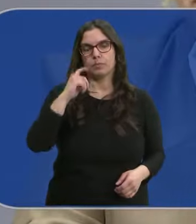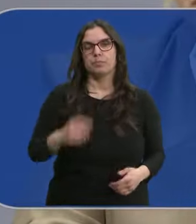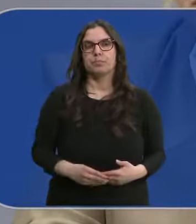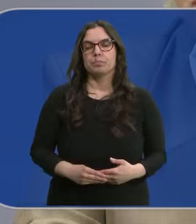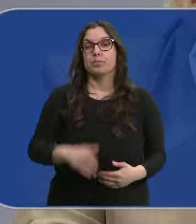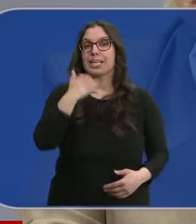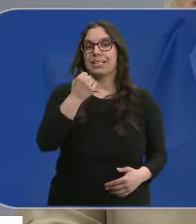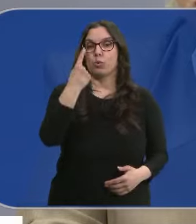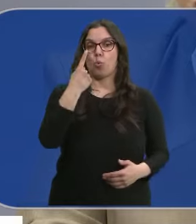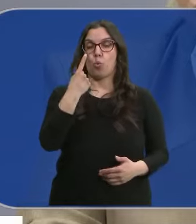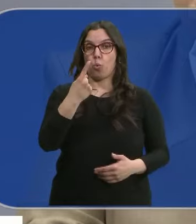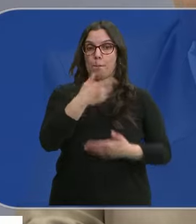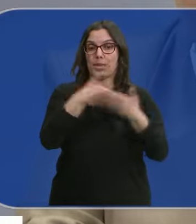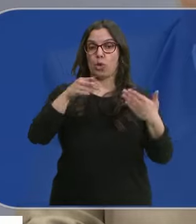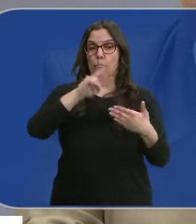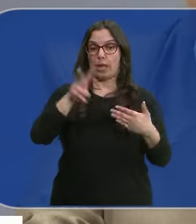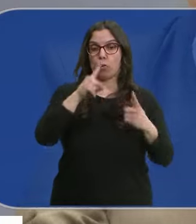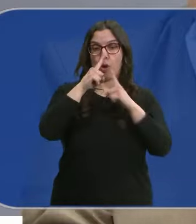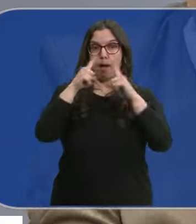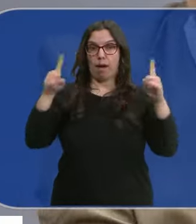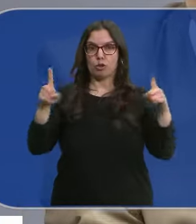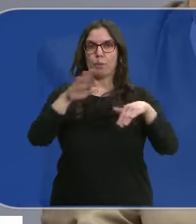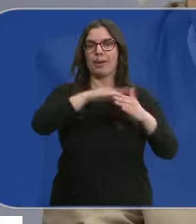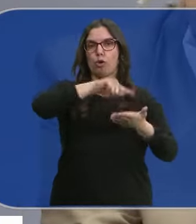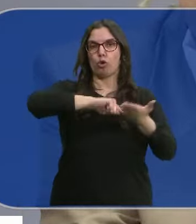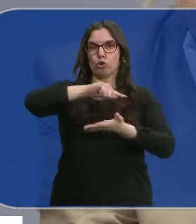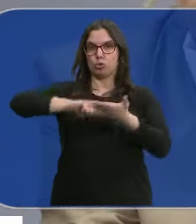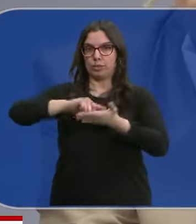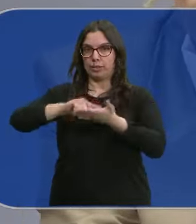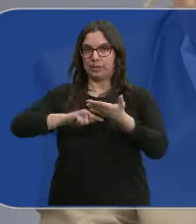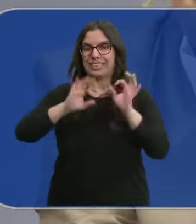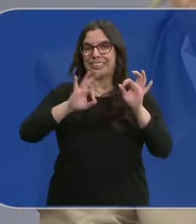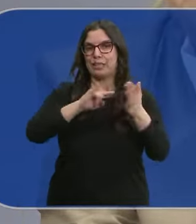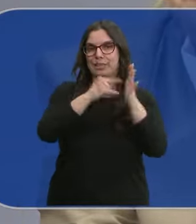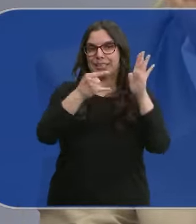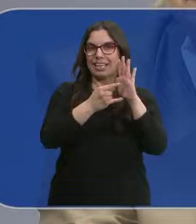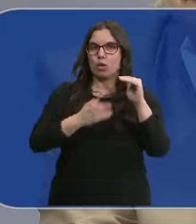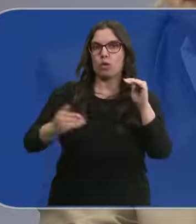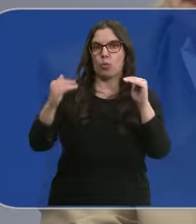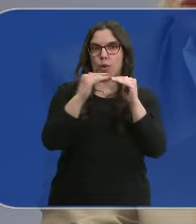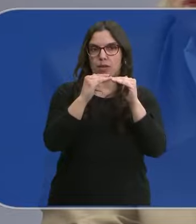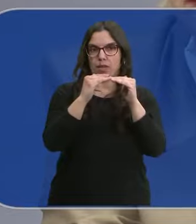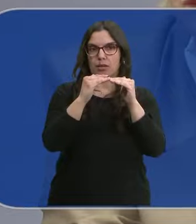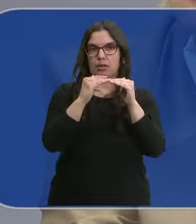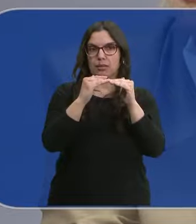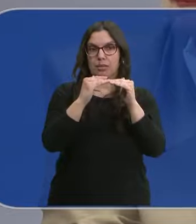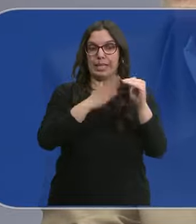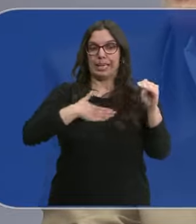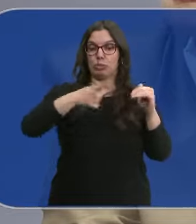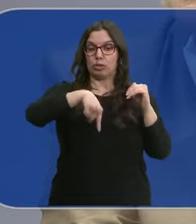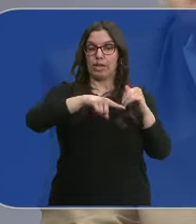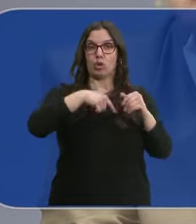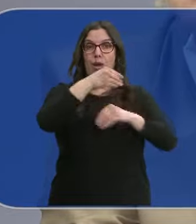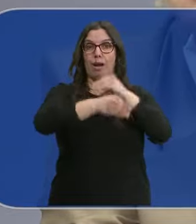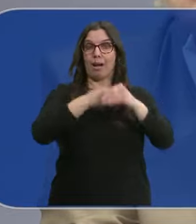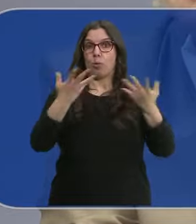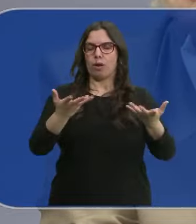Casi un millón de euros al año para la contratación de los técnicos de igualdad que pretendemos que ayuden